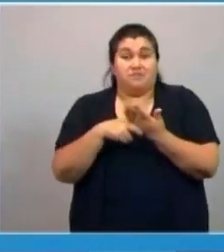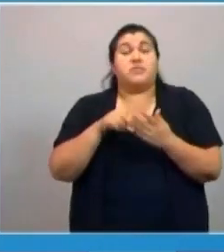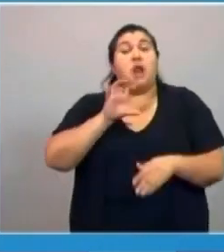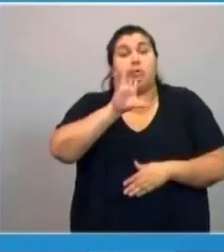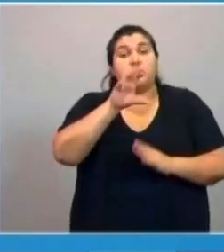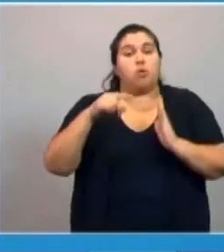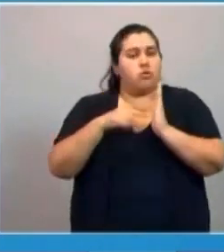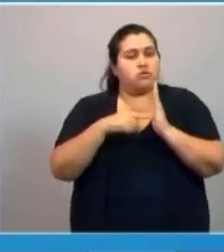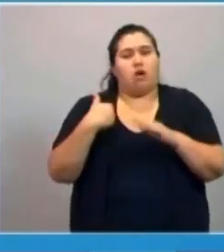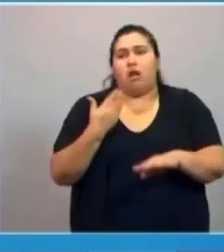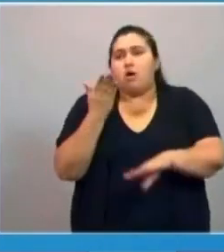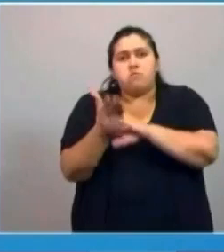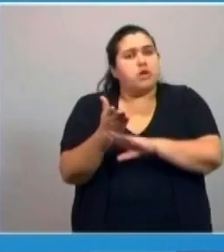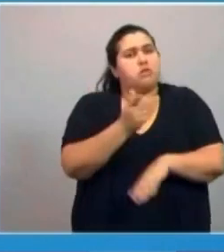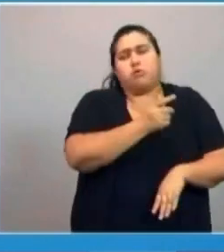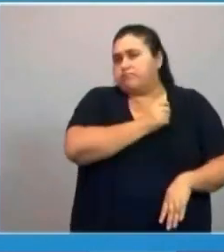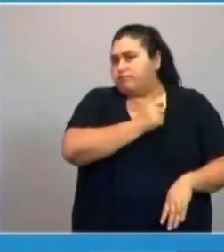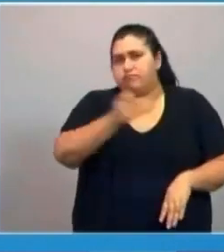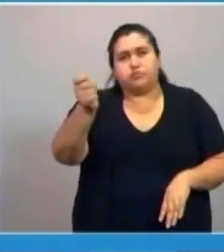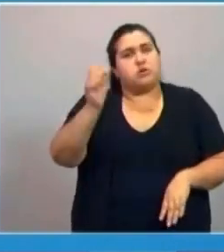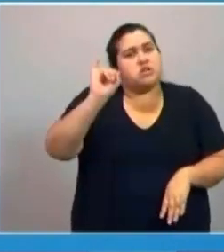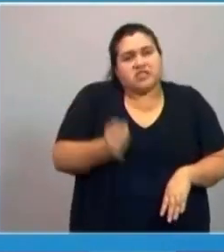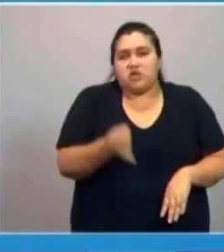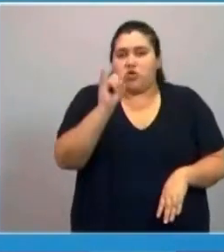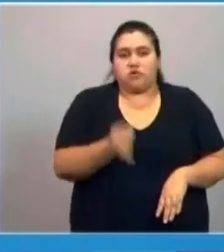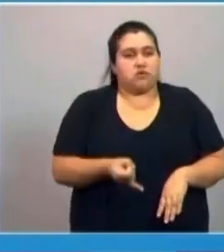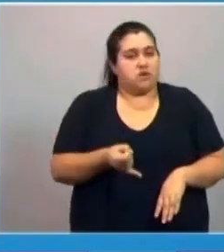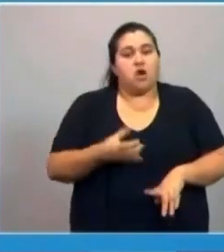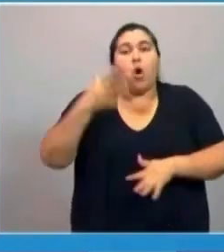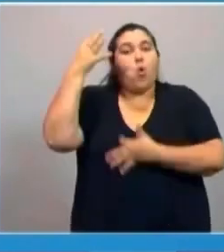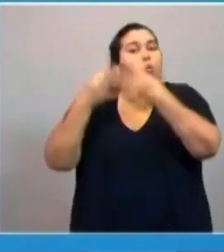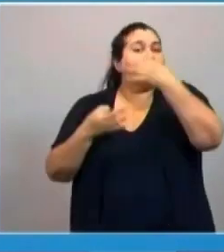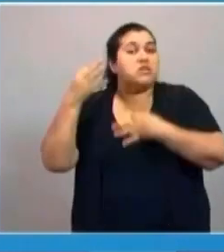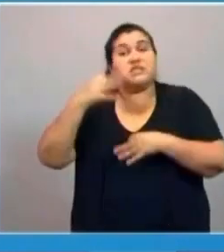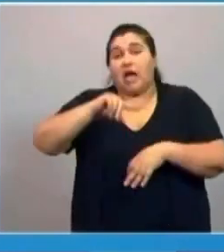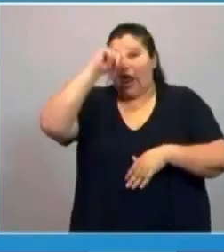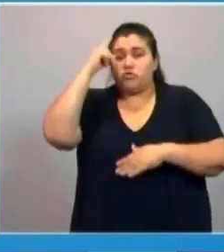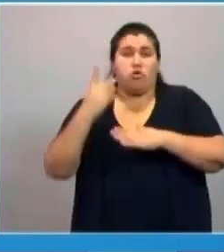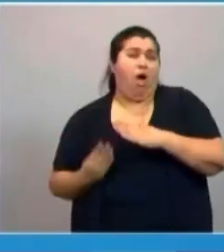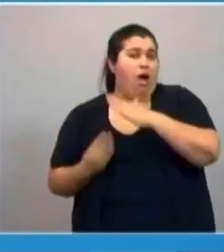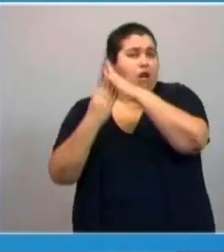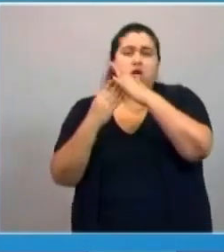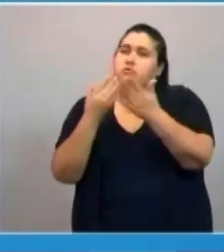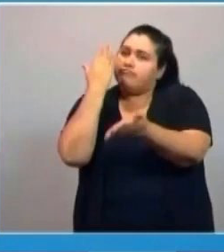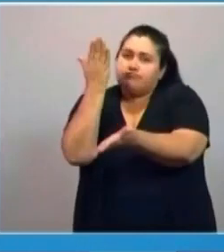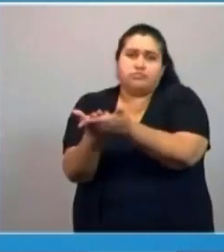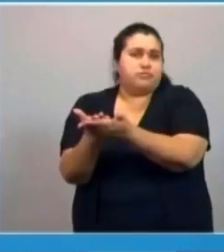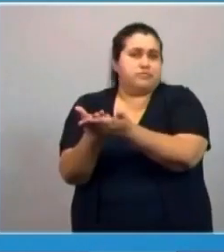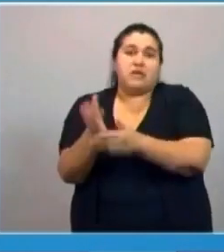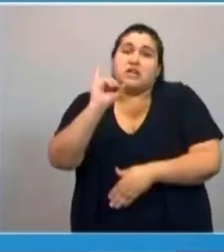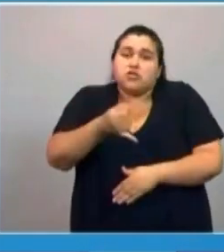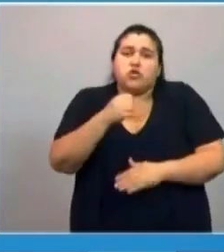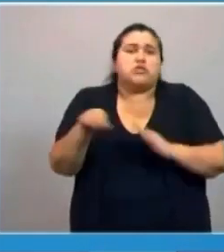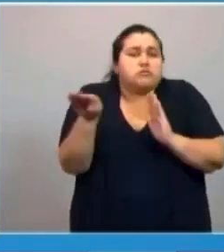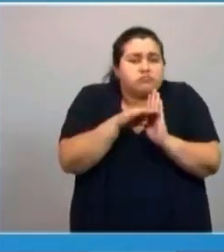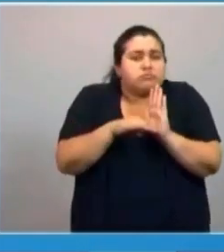Aires para que inicie acciones judiciales ante la Corte Suprema de Justicia de la Nación y que cautelarmente